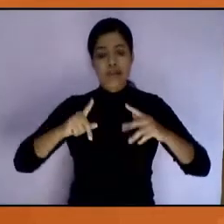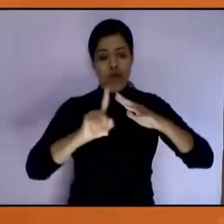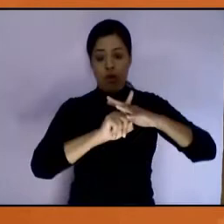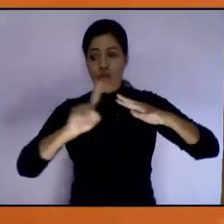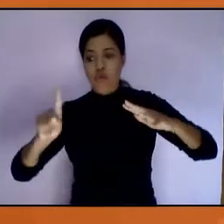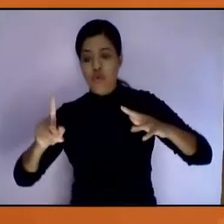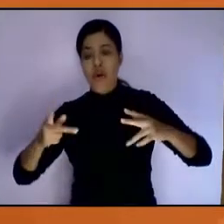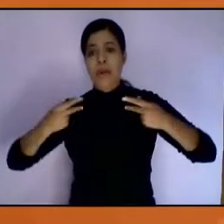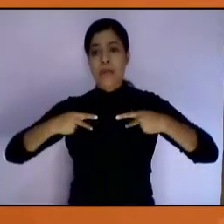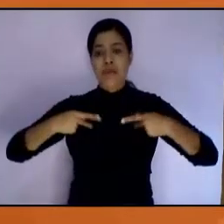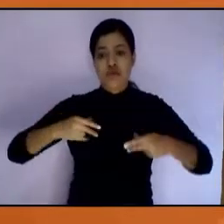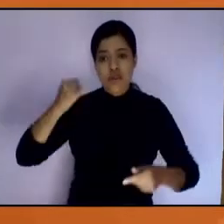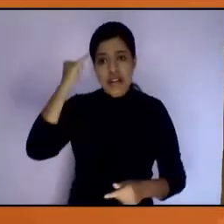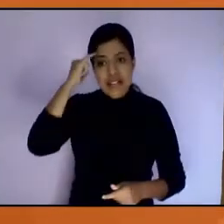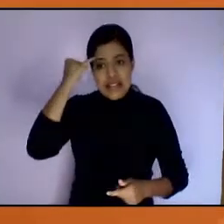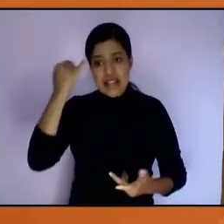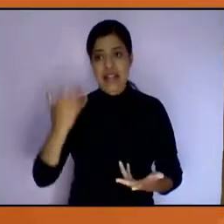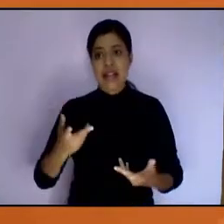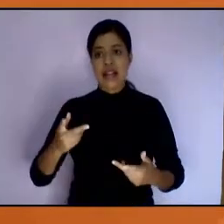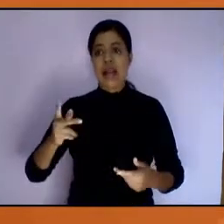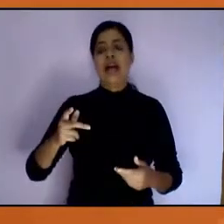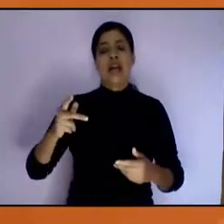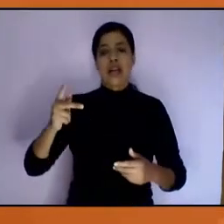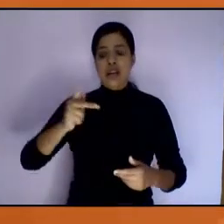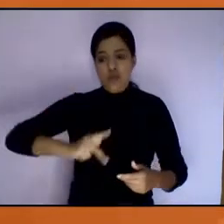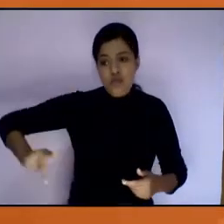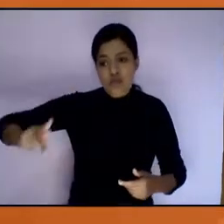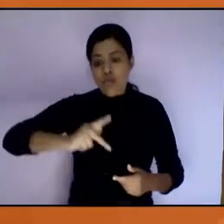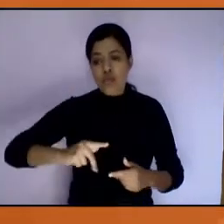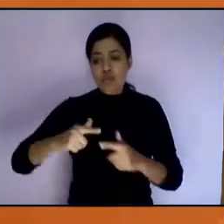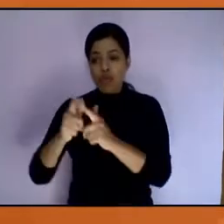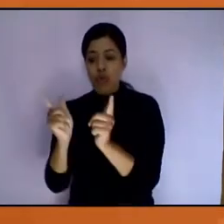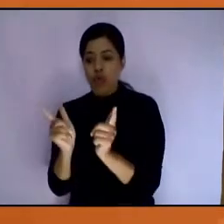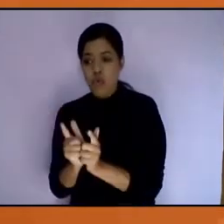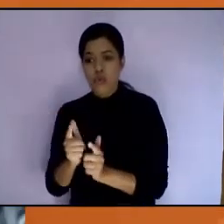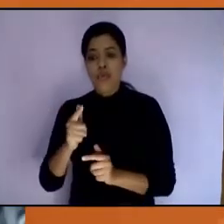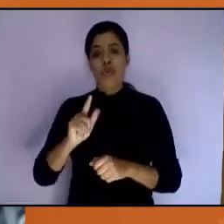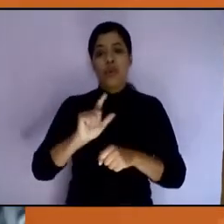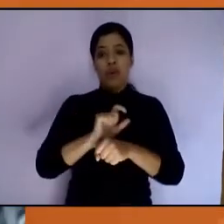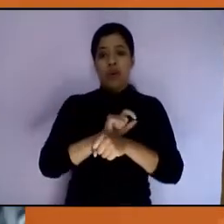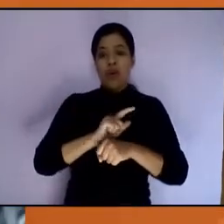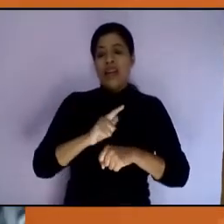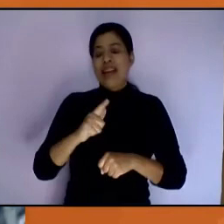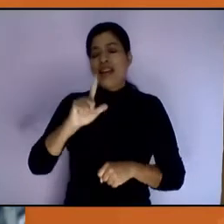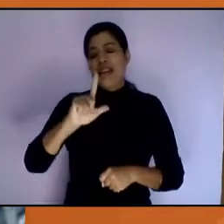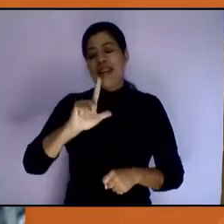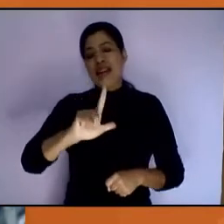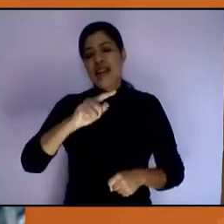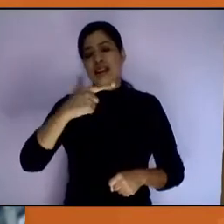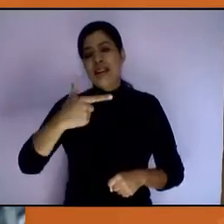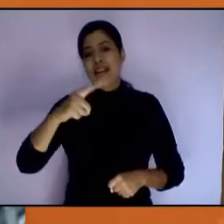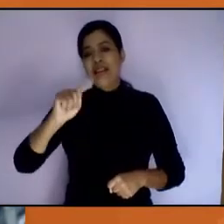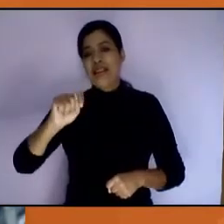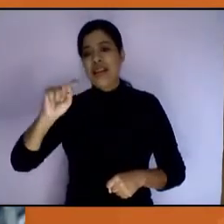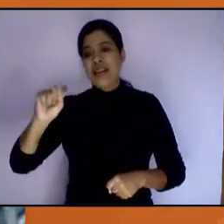indígenas y poblaciones LGBTIQ+, sabemos que históricamente han